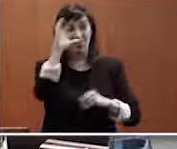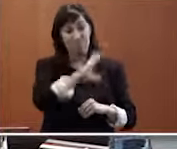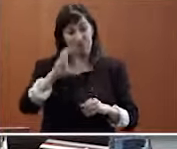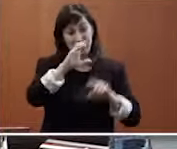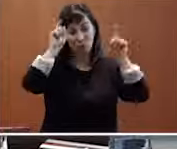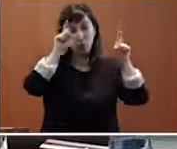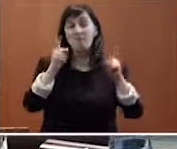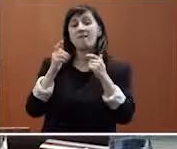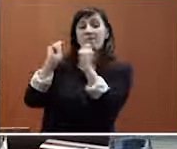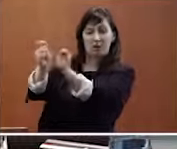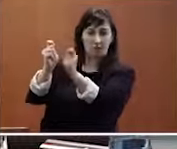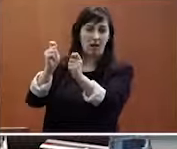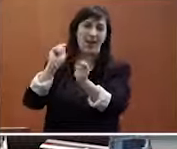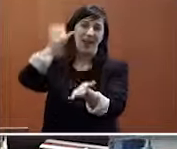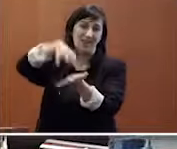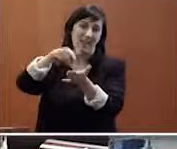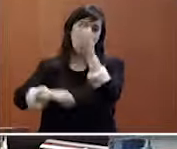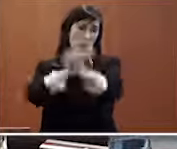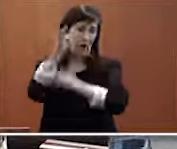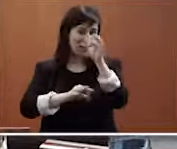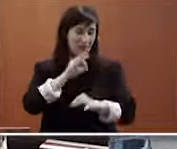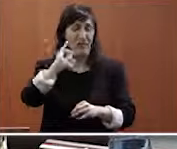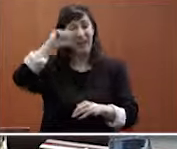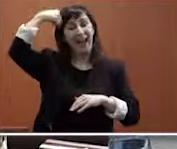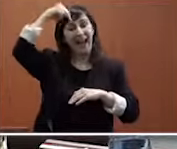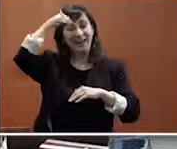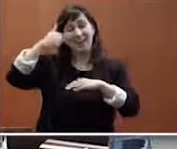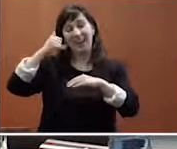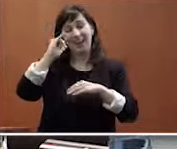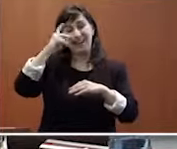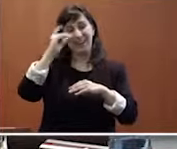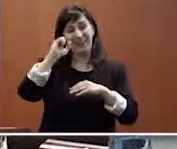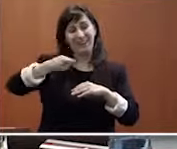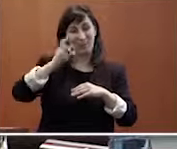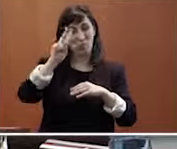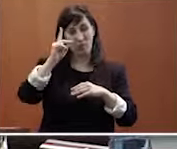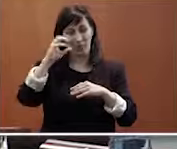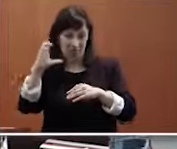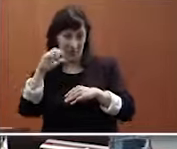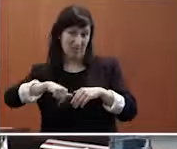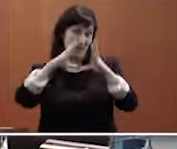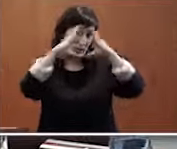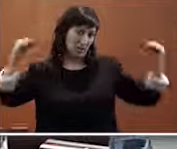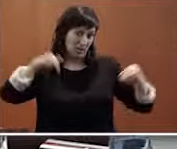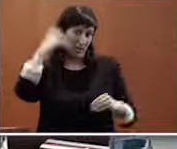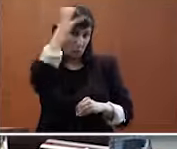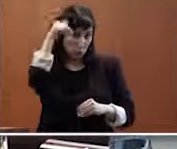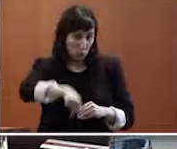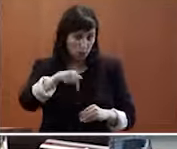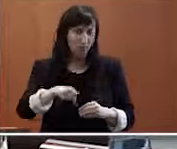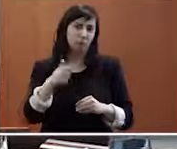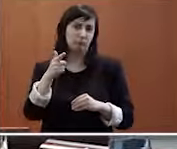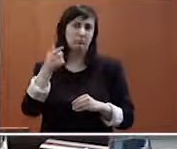felicitar as entidades organizadoras, a Cátedra Inditex-UDC de Responsabilidade Social da Universidade da Coruña,